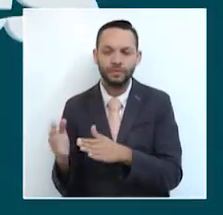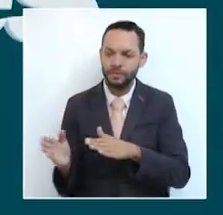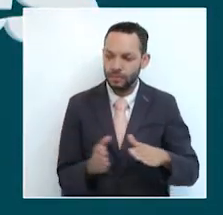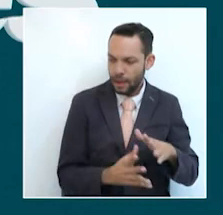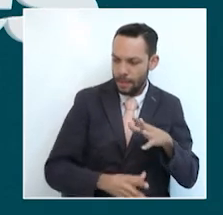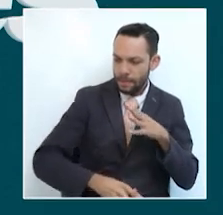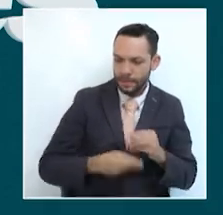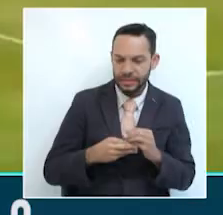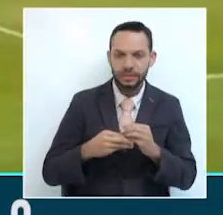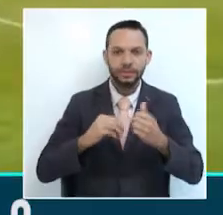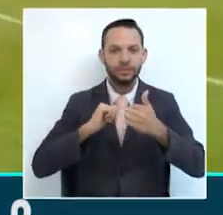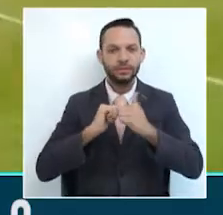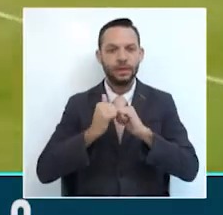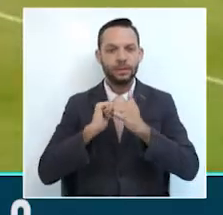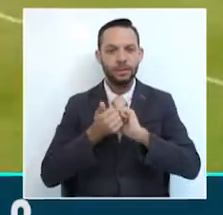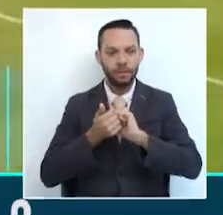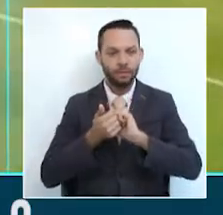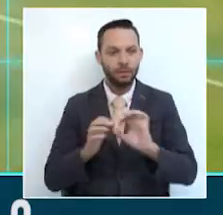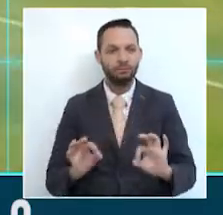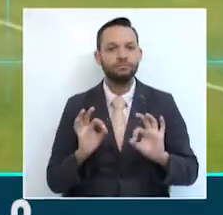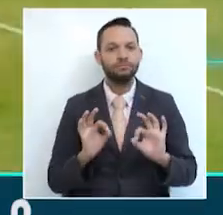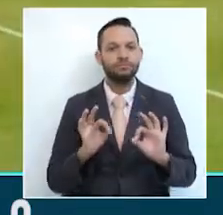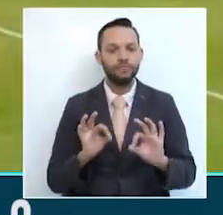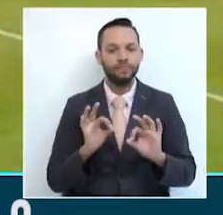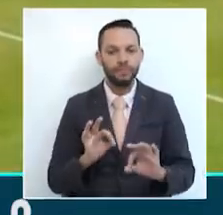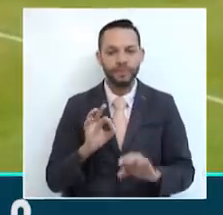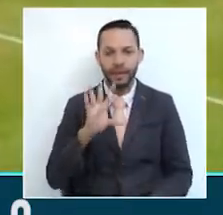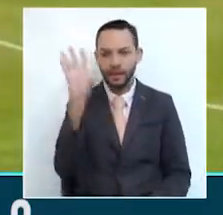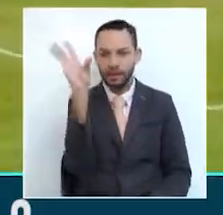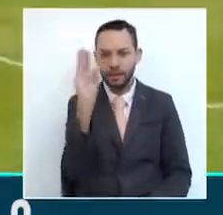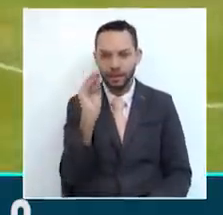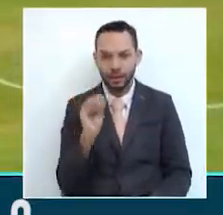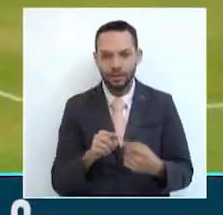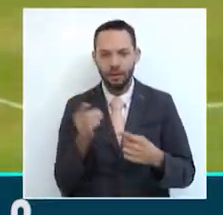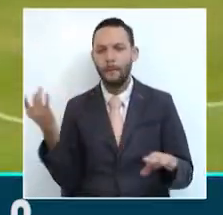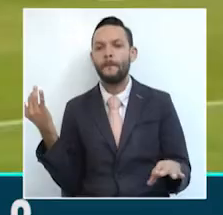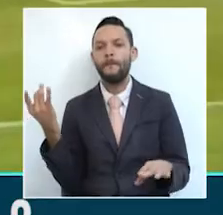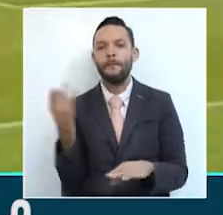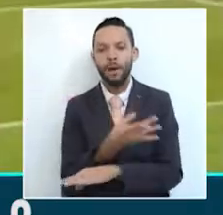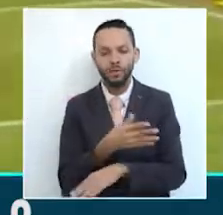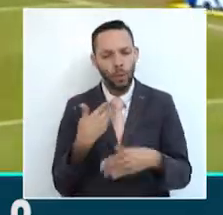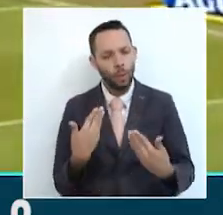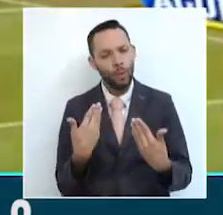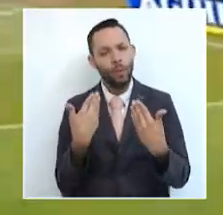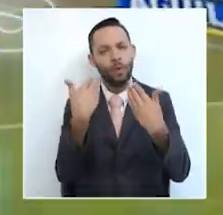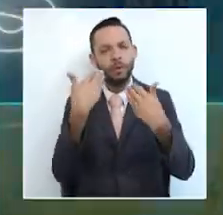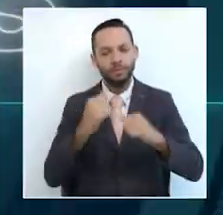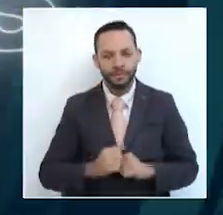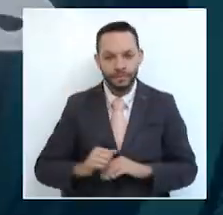deportes, valioso triunfo del Deportes Quindío ante Leones en condición de visitante.